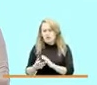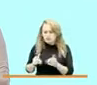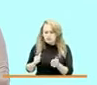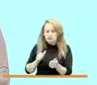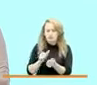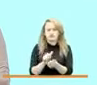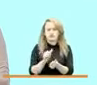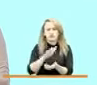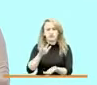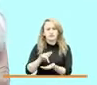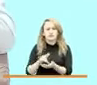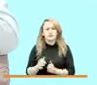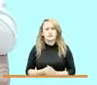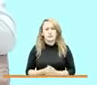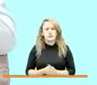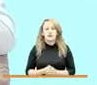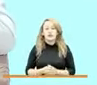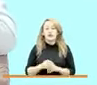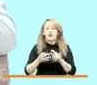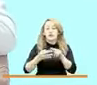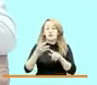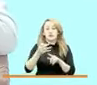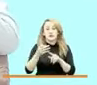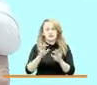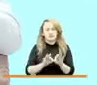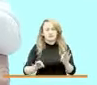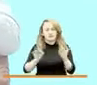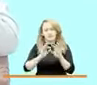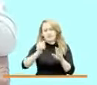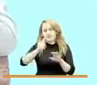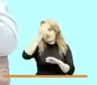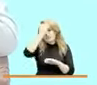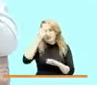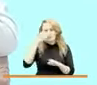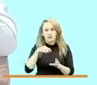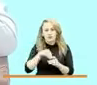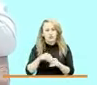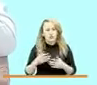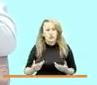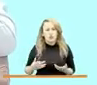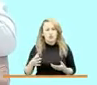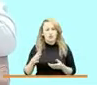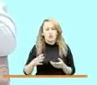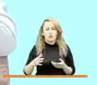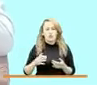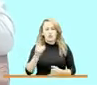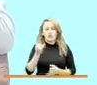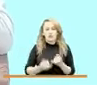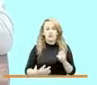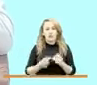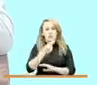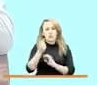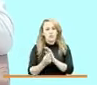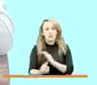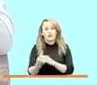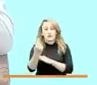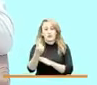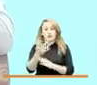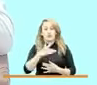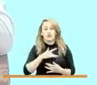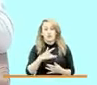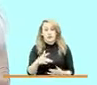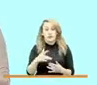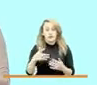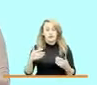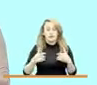reubicaciones hay tres componentes que son fundamentales para buscar ese cierre de la política es que exista voluntariedad por parte de las